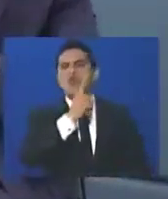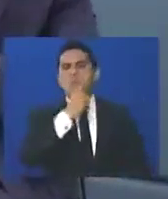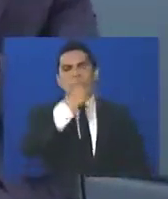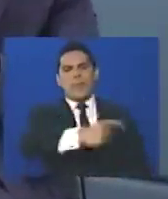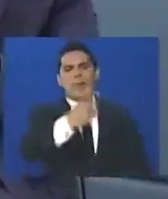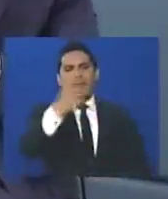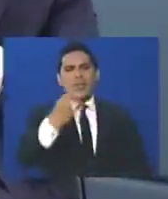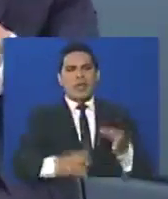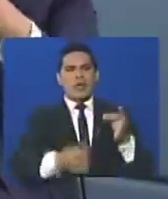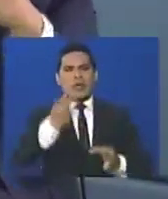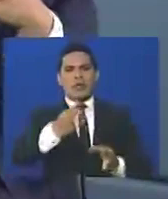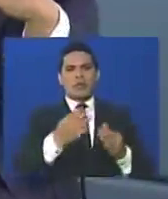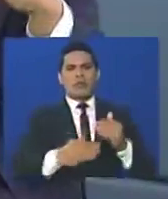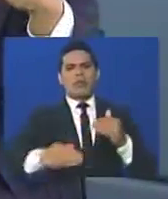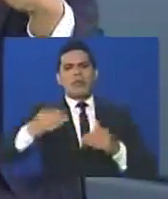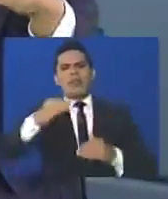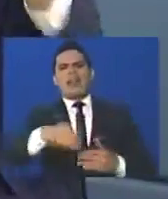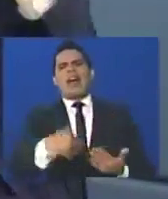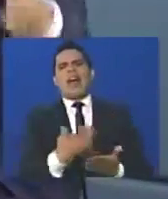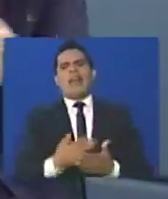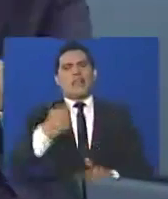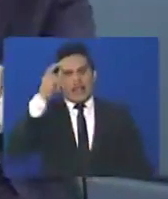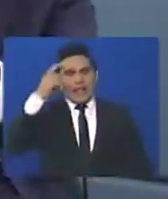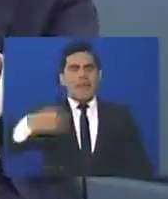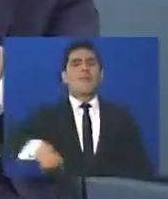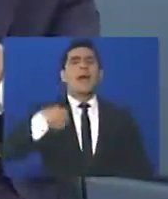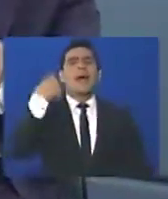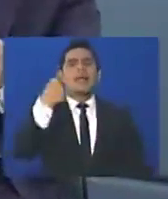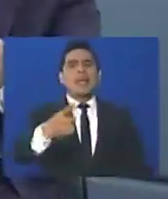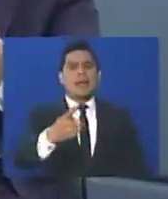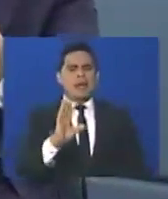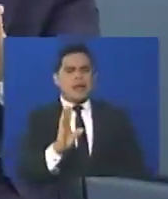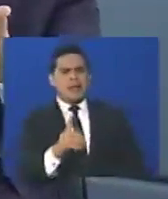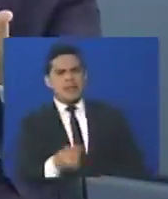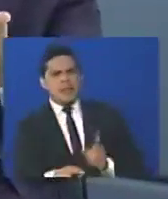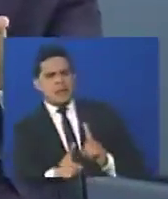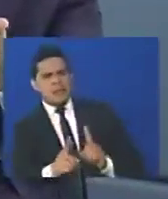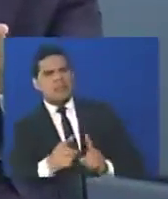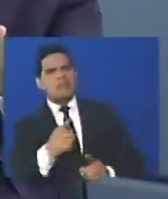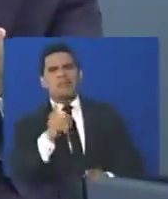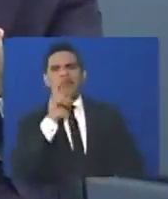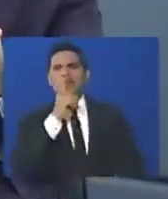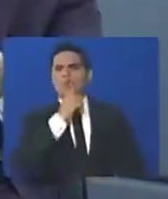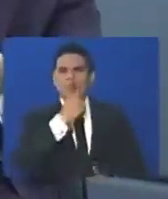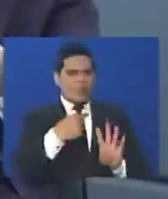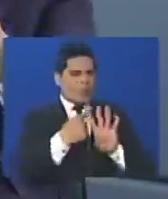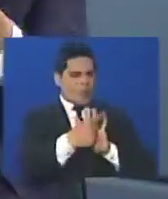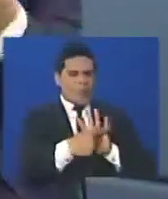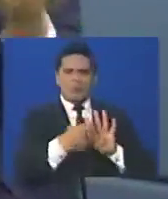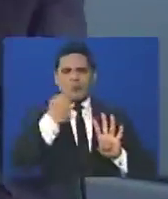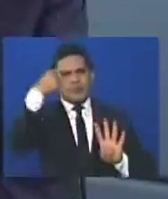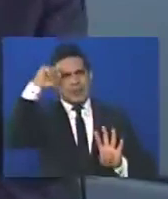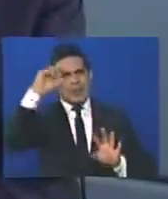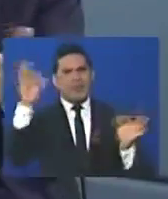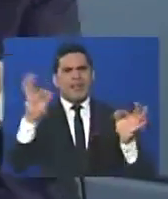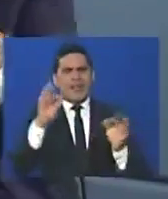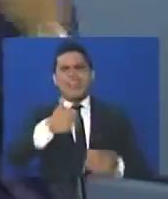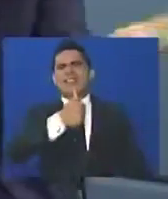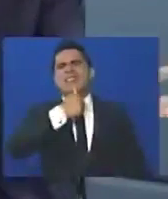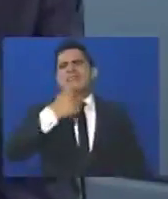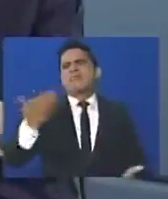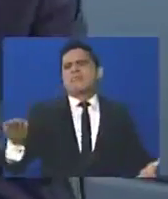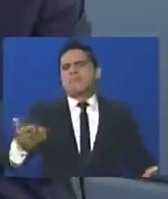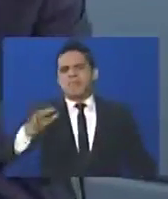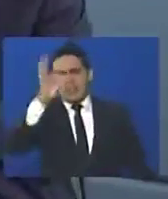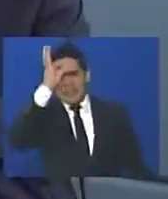Justicia? Y les doy hasta mañana, y dudo que lleguen a poner cuatro nombres o cinco, usted no sabe quiénes son,